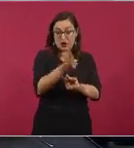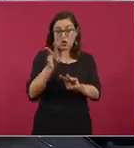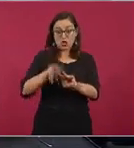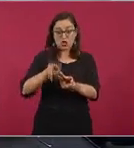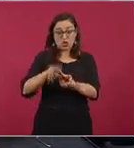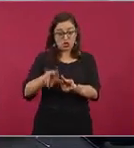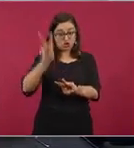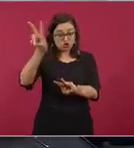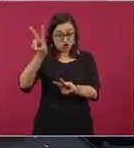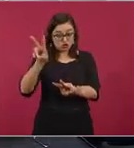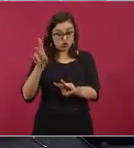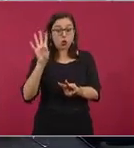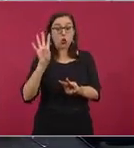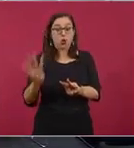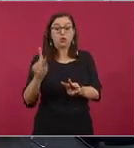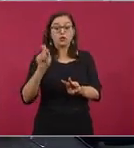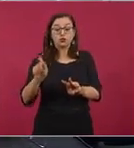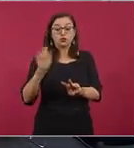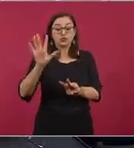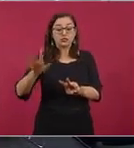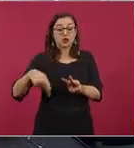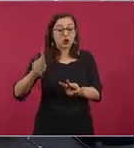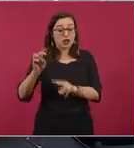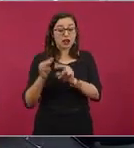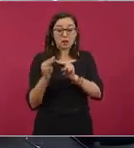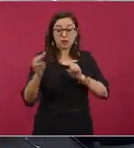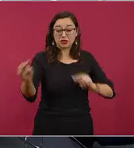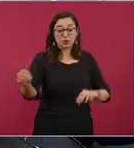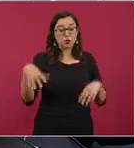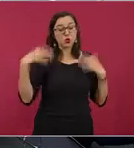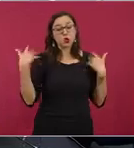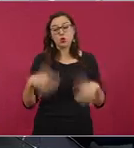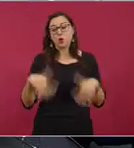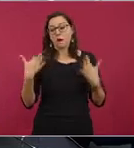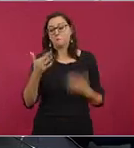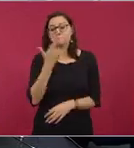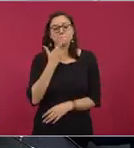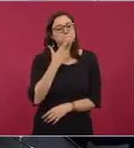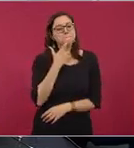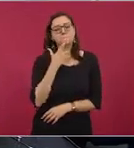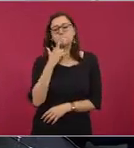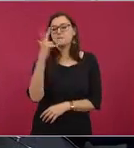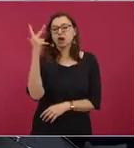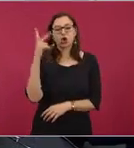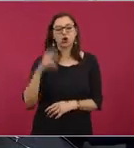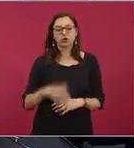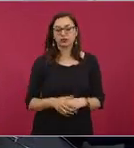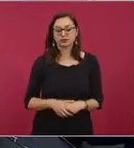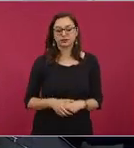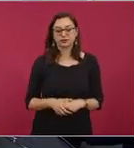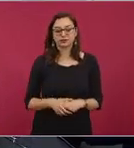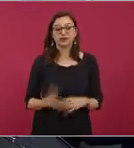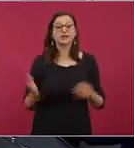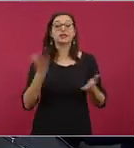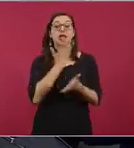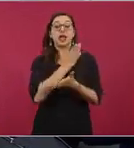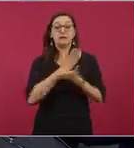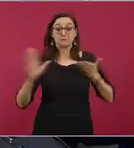cuatro punto cinco kilómetros es de lo mejor y el sistema de